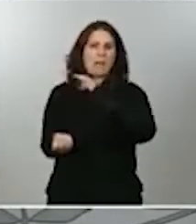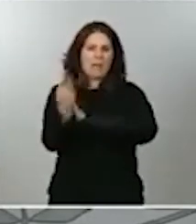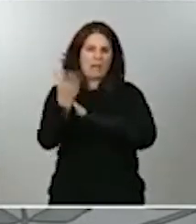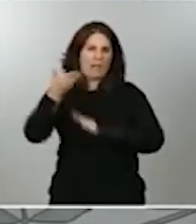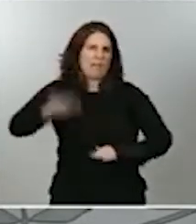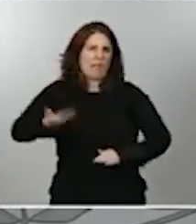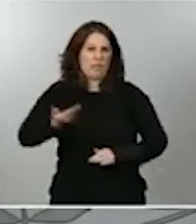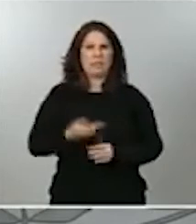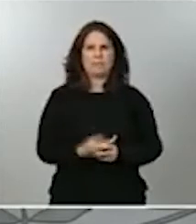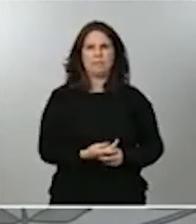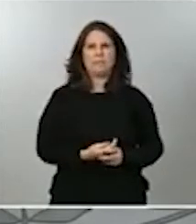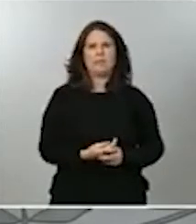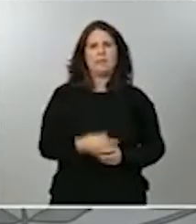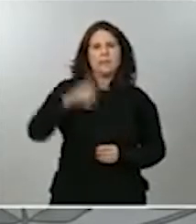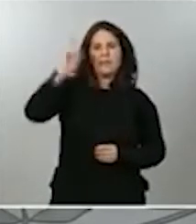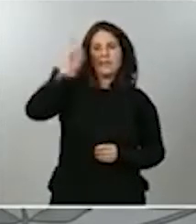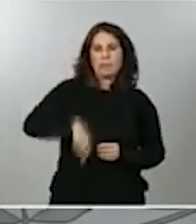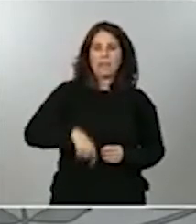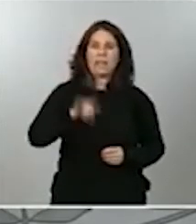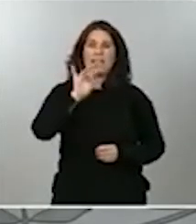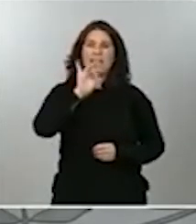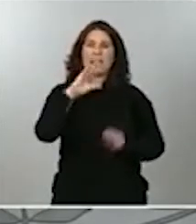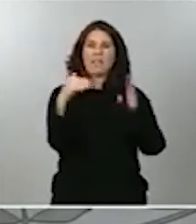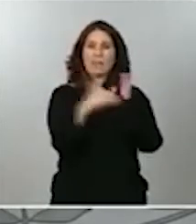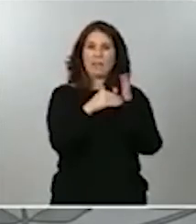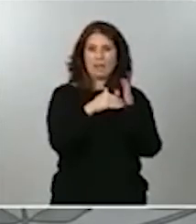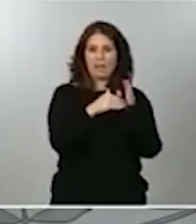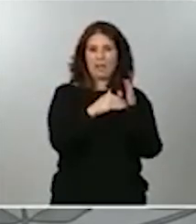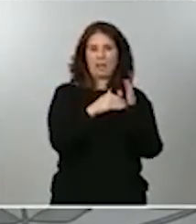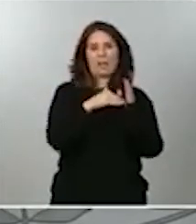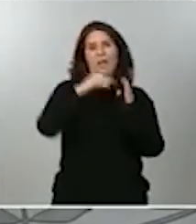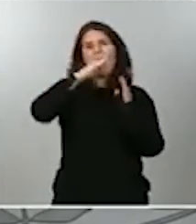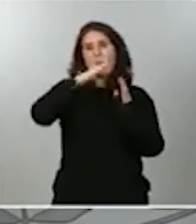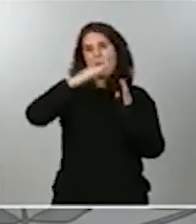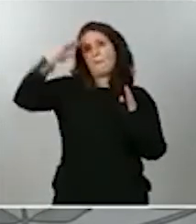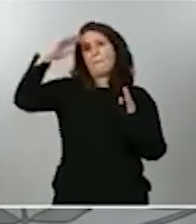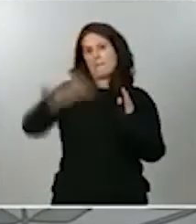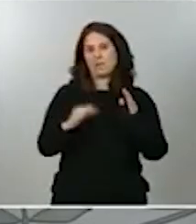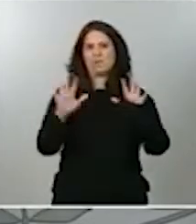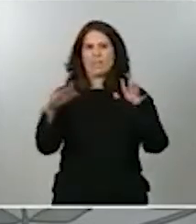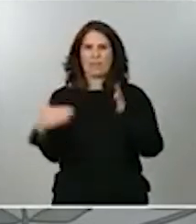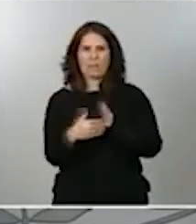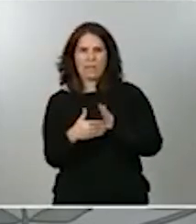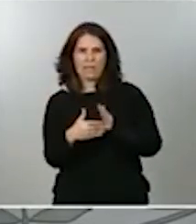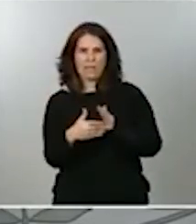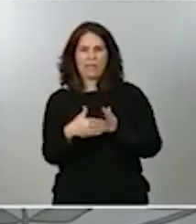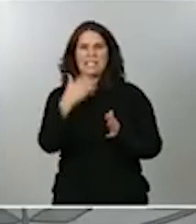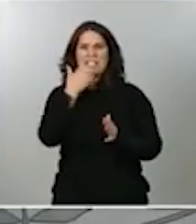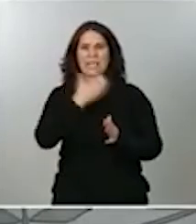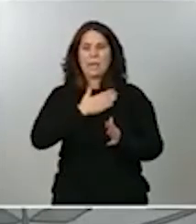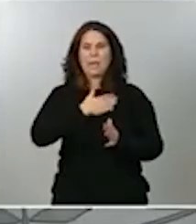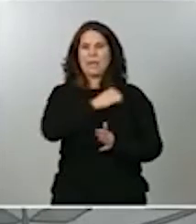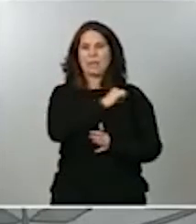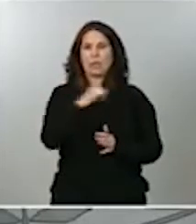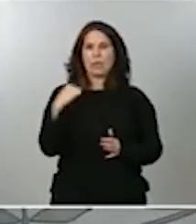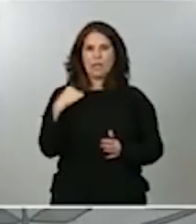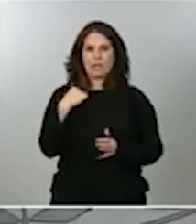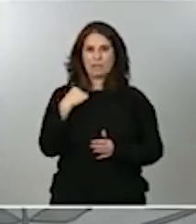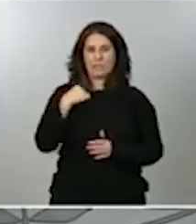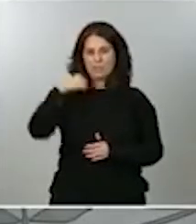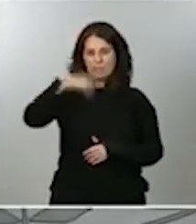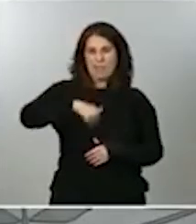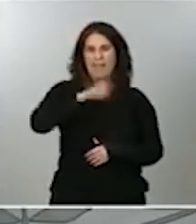reduce también de 15.000 a 10.000 el límite para particulares con domicilio fiscal fuera de nuestro territorio,